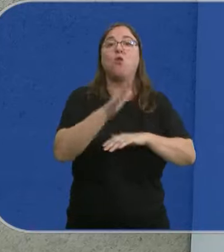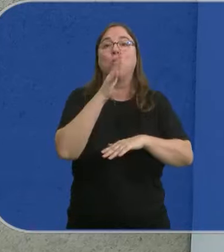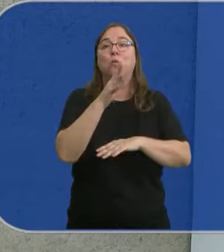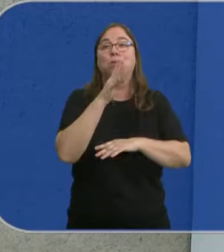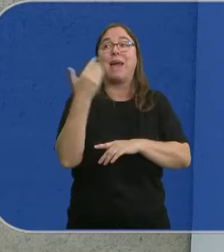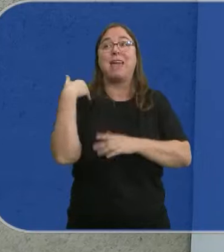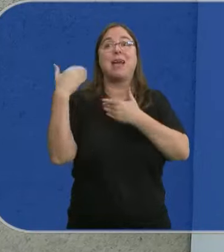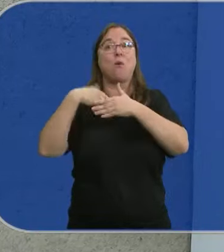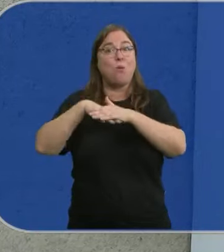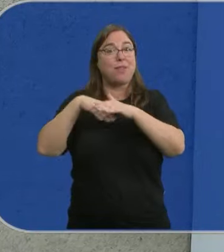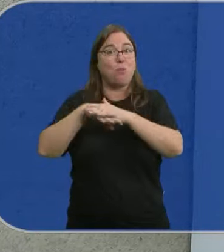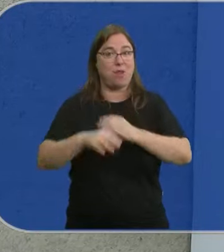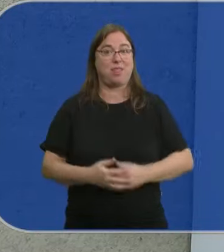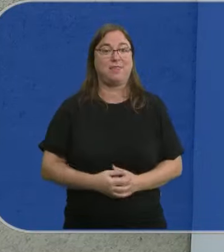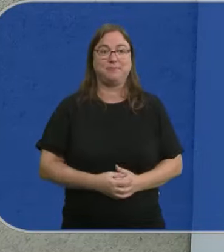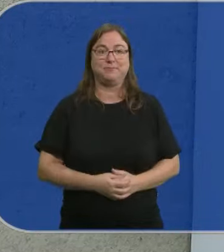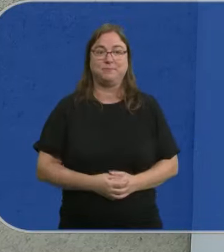de lo que ella ha ido aguardando.